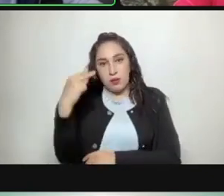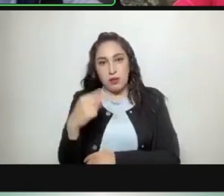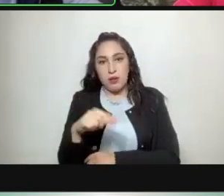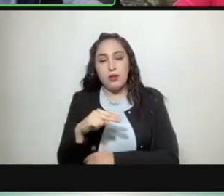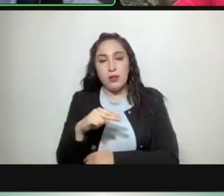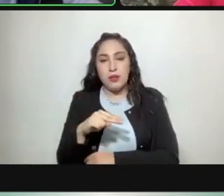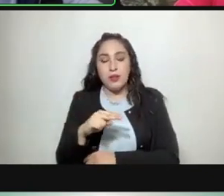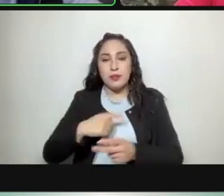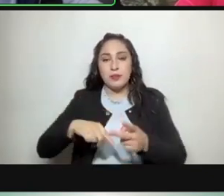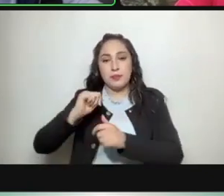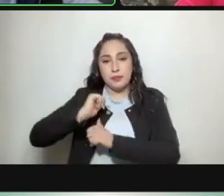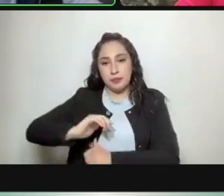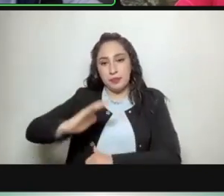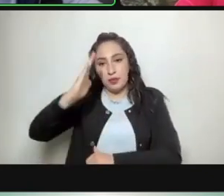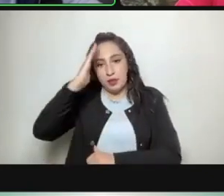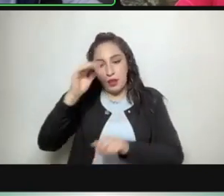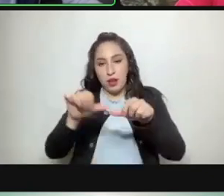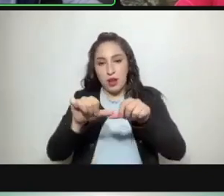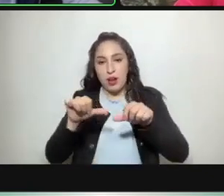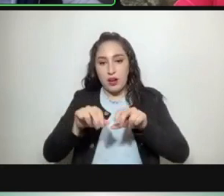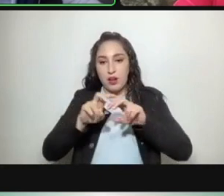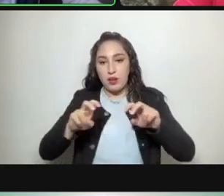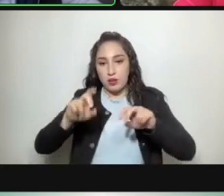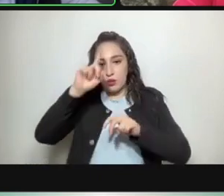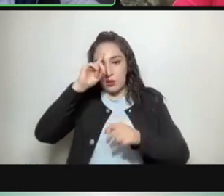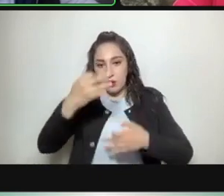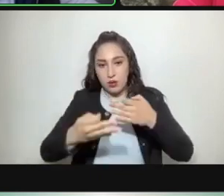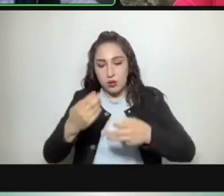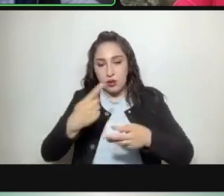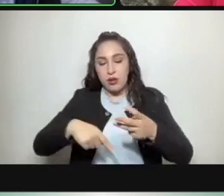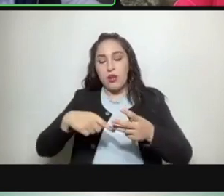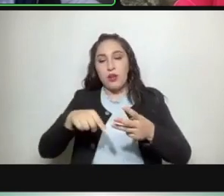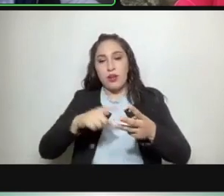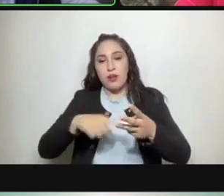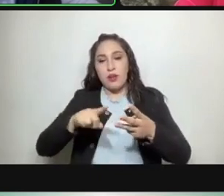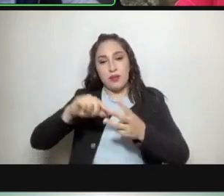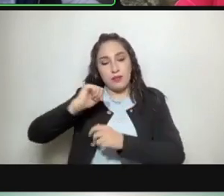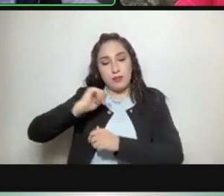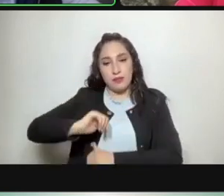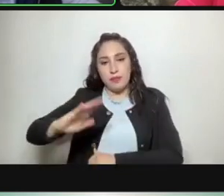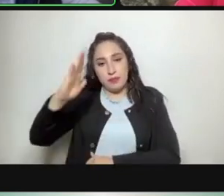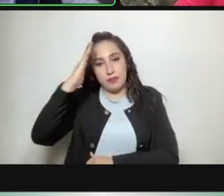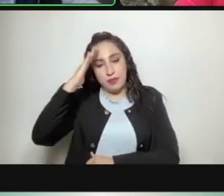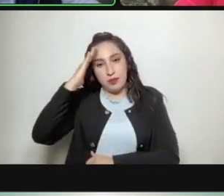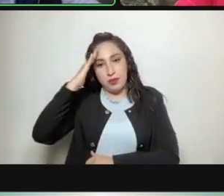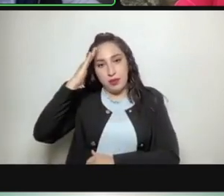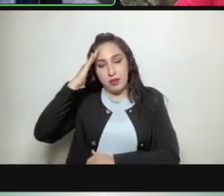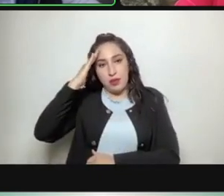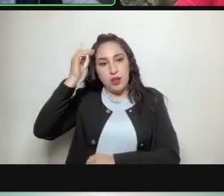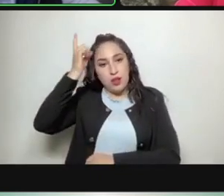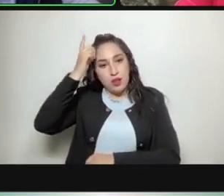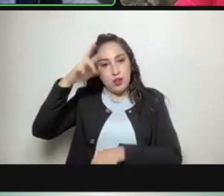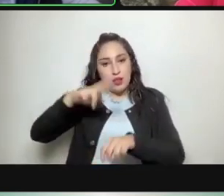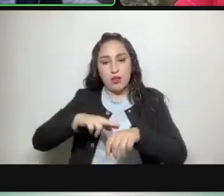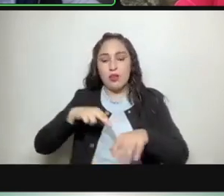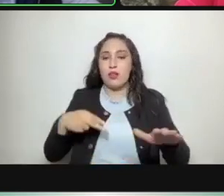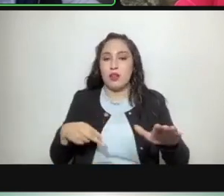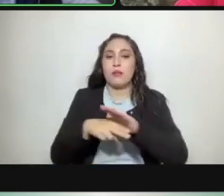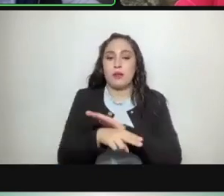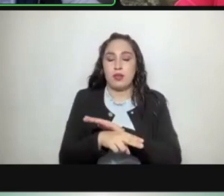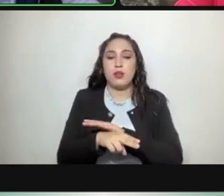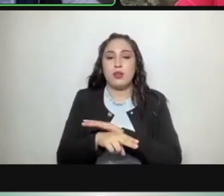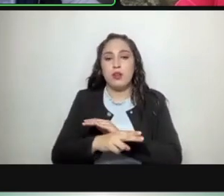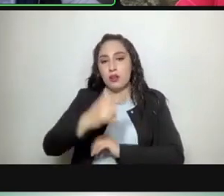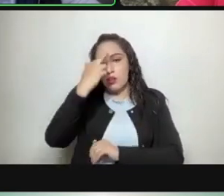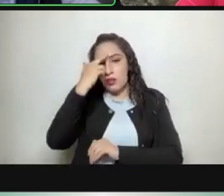persona titular de la consejería jurídica y de servicios legales y de la persona titular del sistema de transporte colectivo metro con motivo